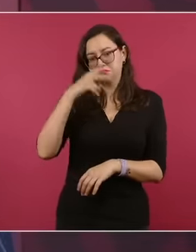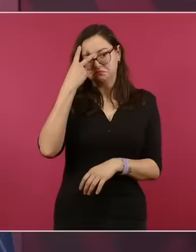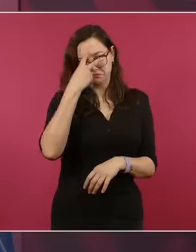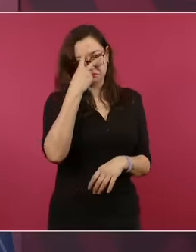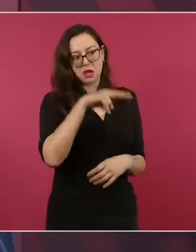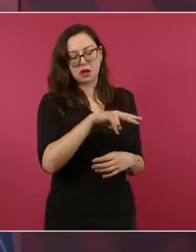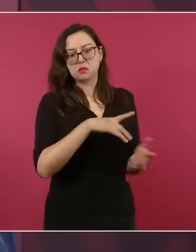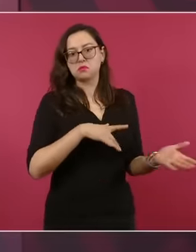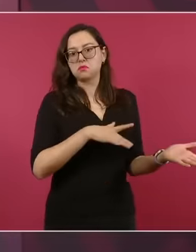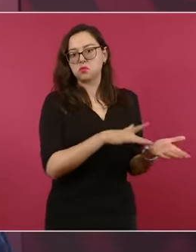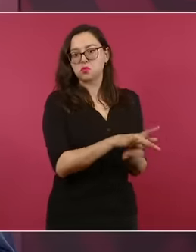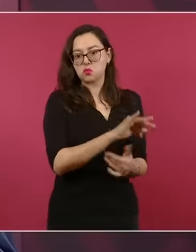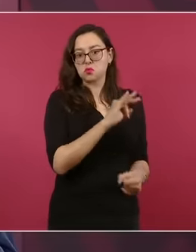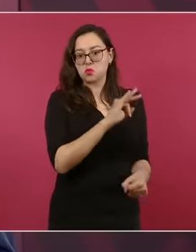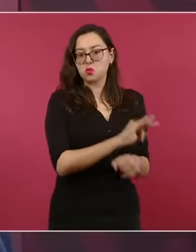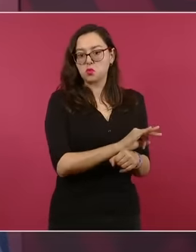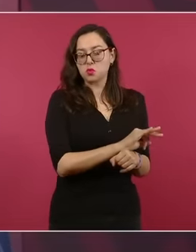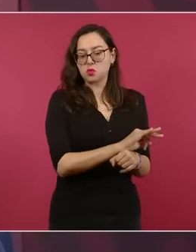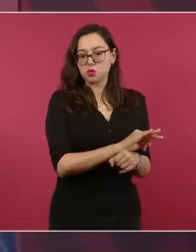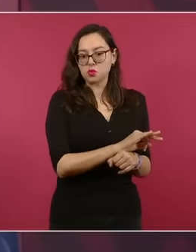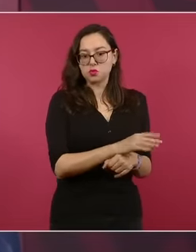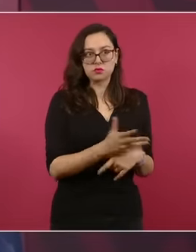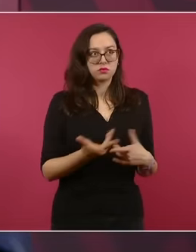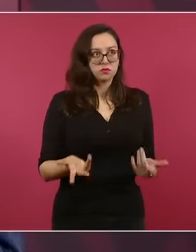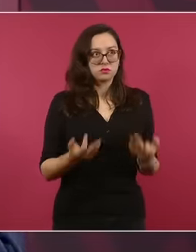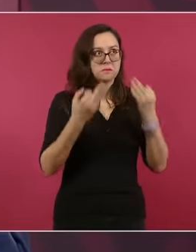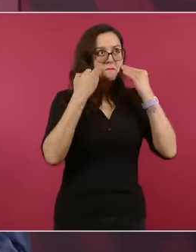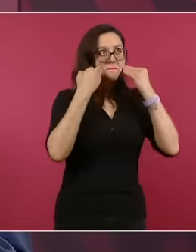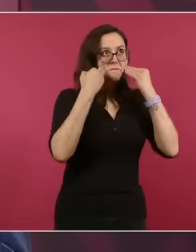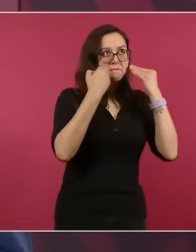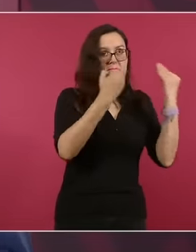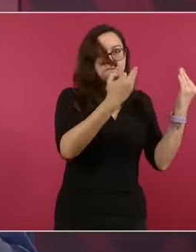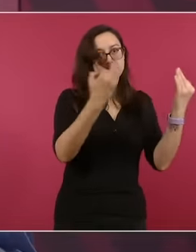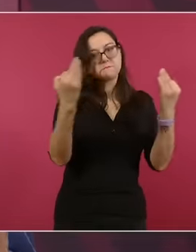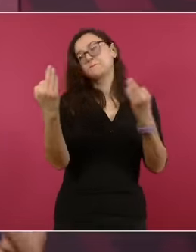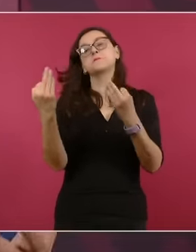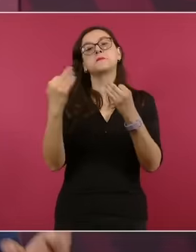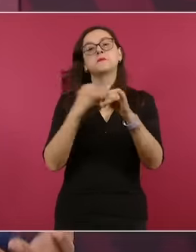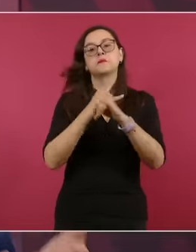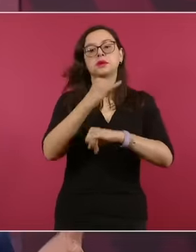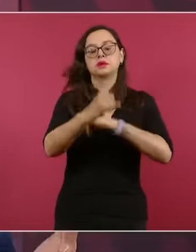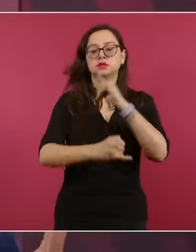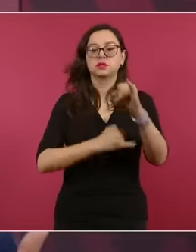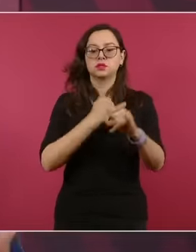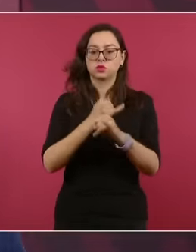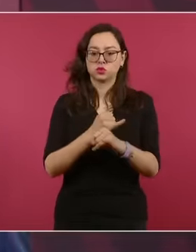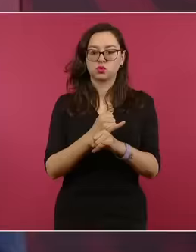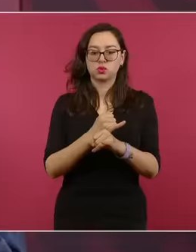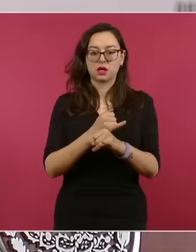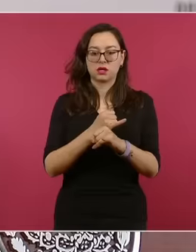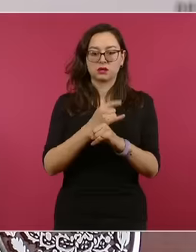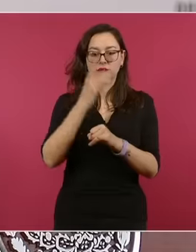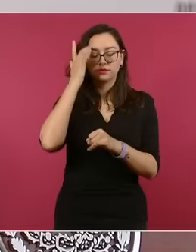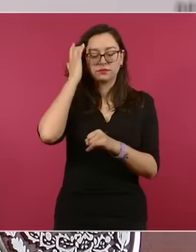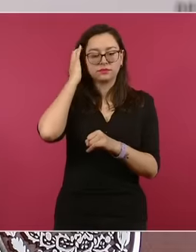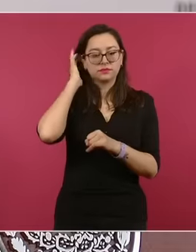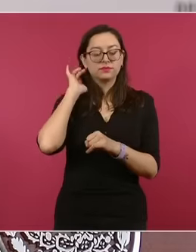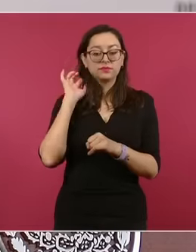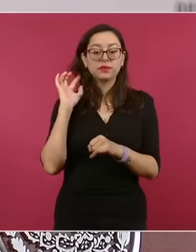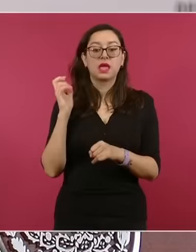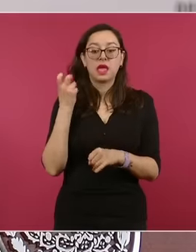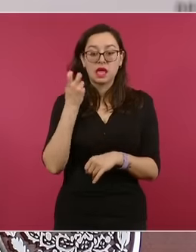también el momento para que México, como se está haciendo, encabece